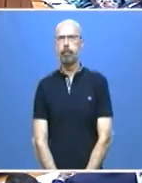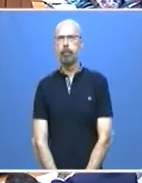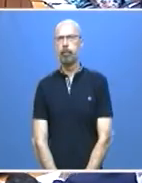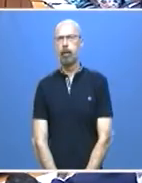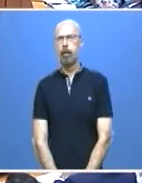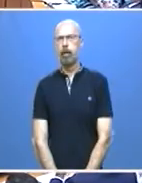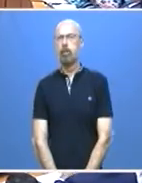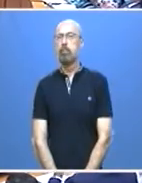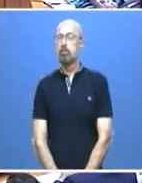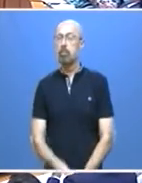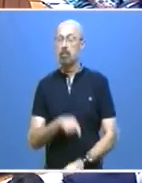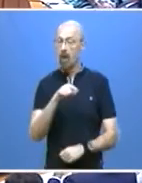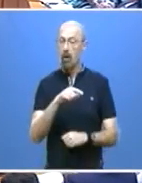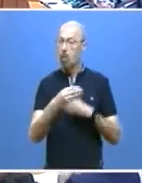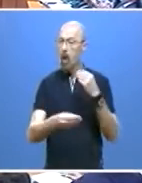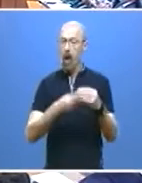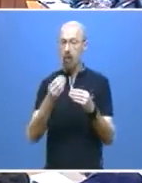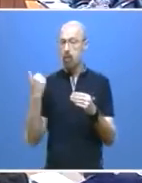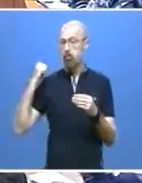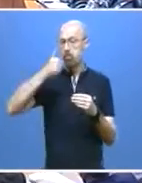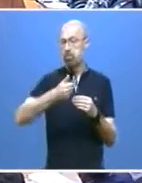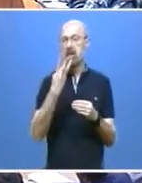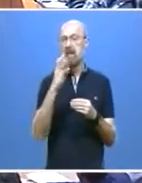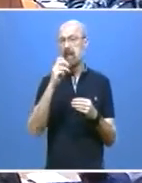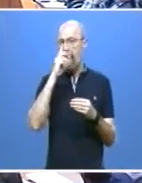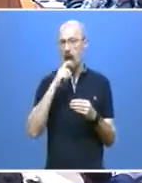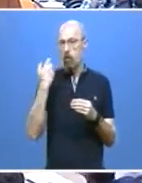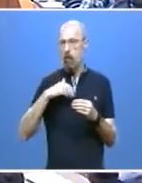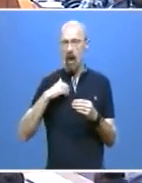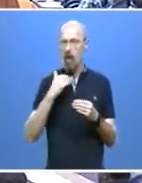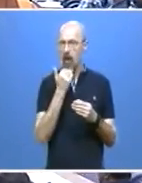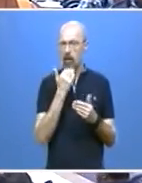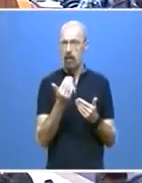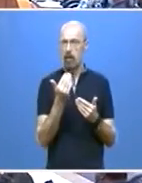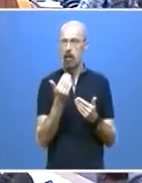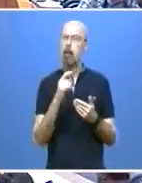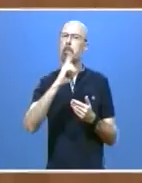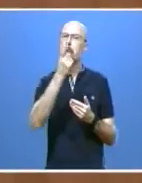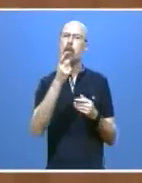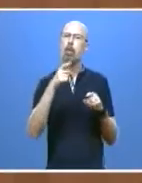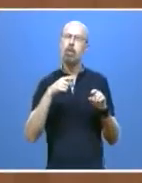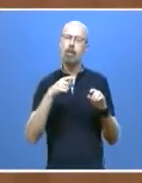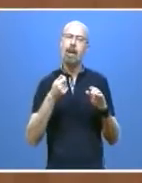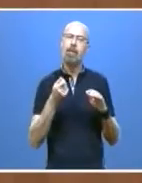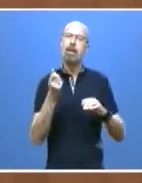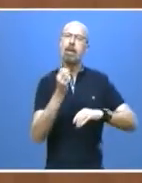Lo hemos hecho así durante casi 30 años gestionando primero el ingreso mínimo de inserción.